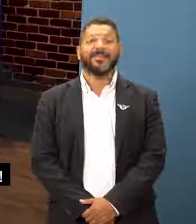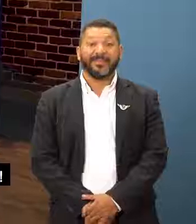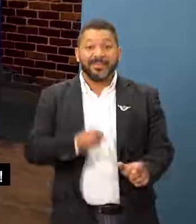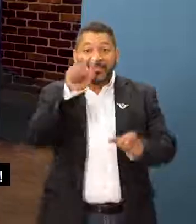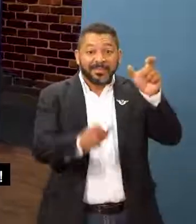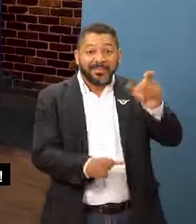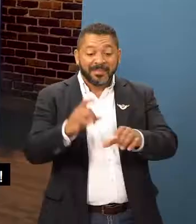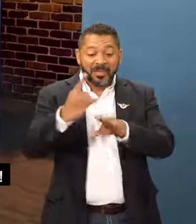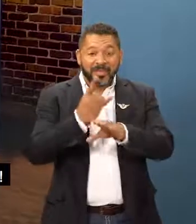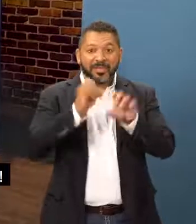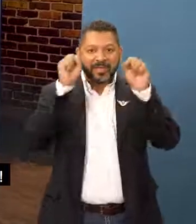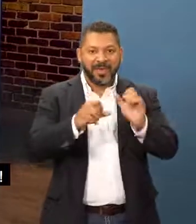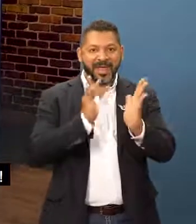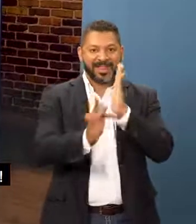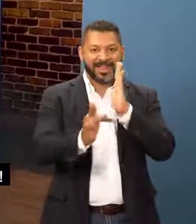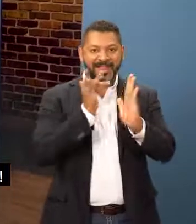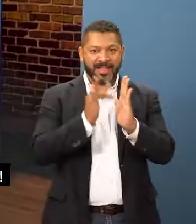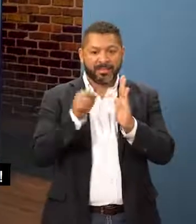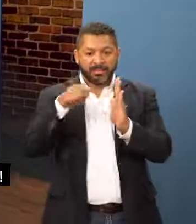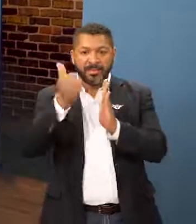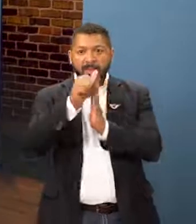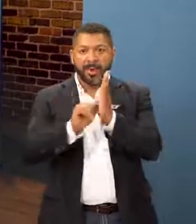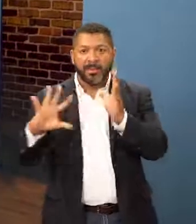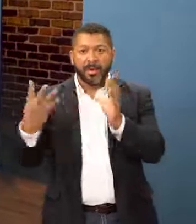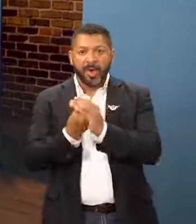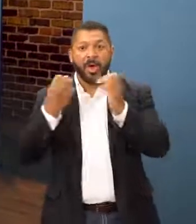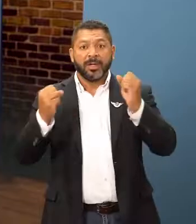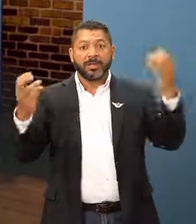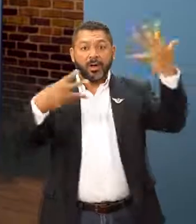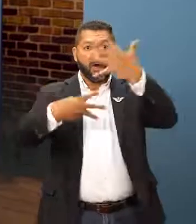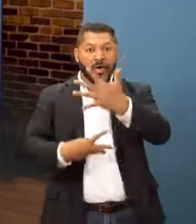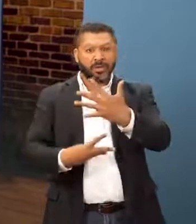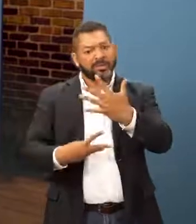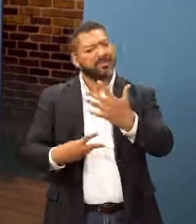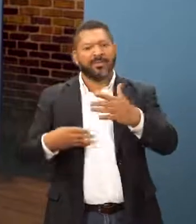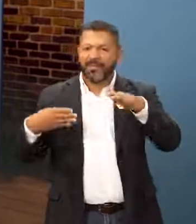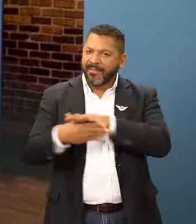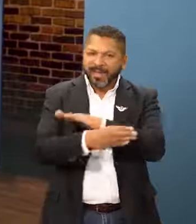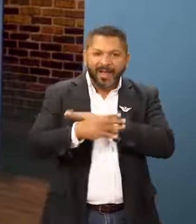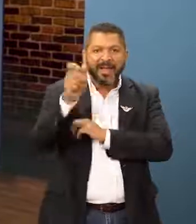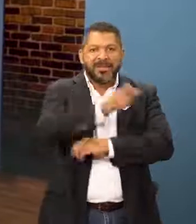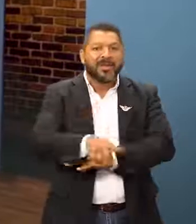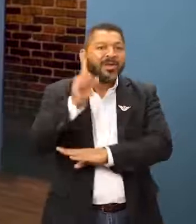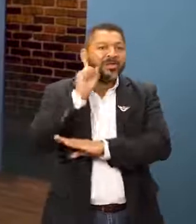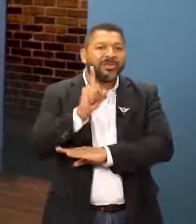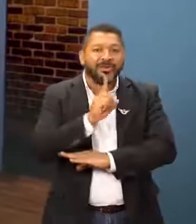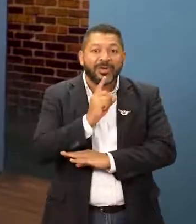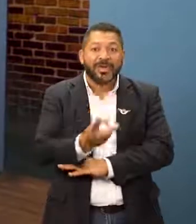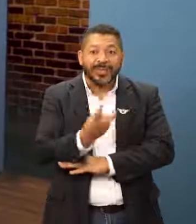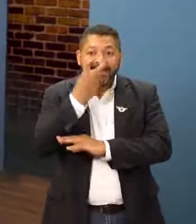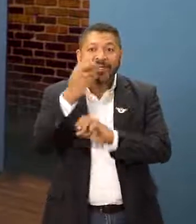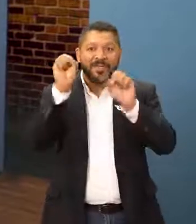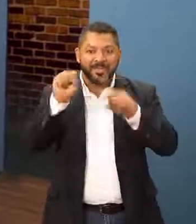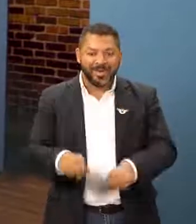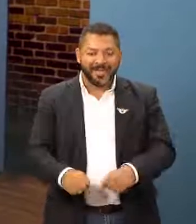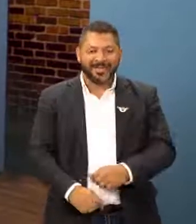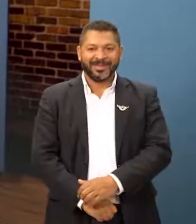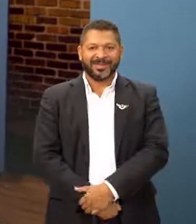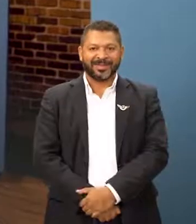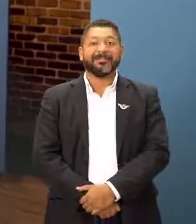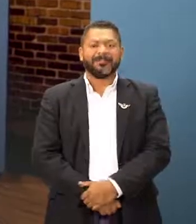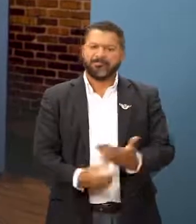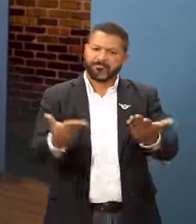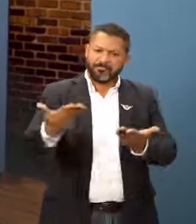Ciudadanía Digital es un programa incluyente. Hoy contamos con 8 cursos completamente accesibles para personas con discapacidad